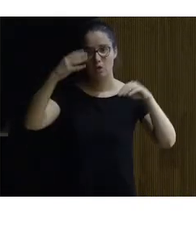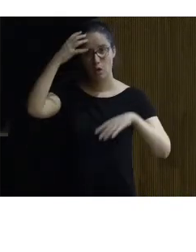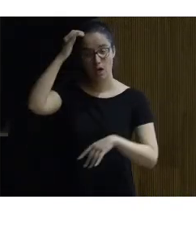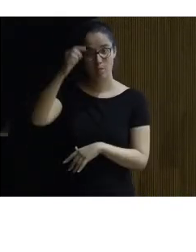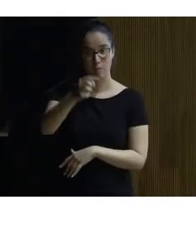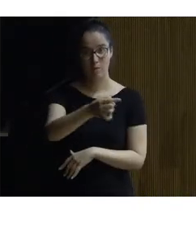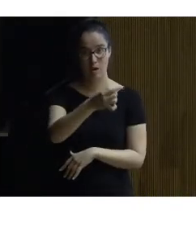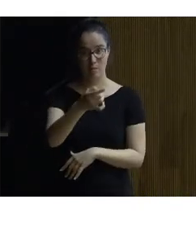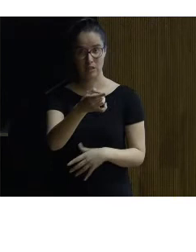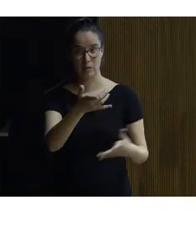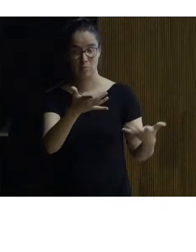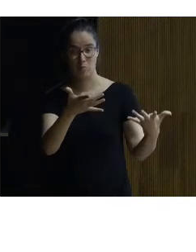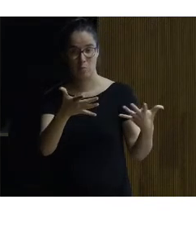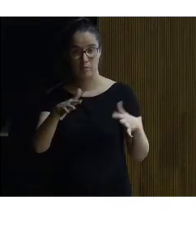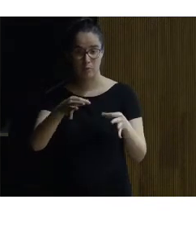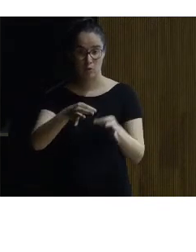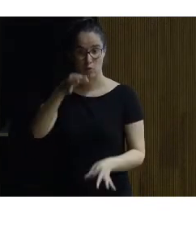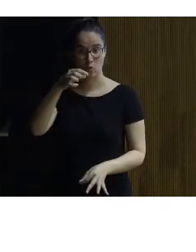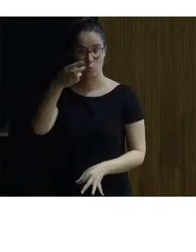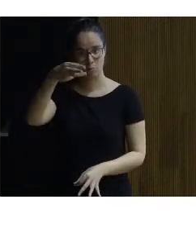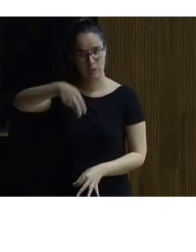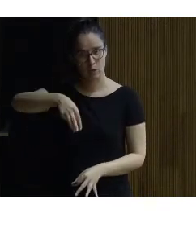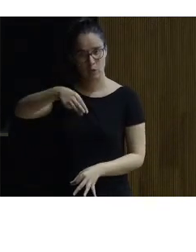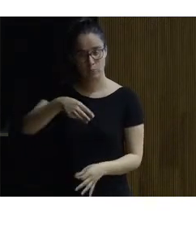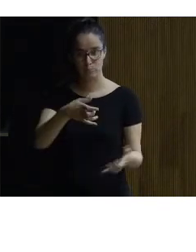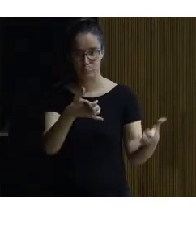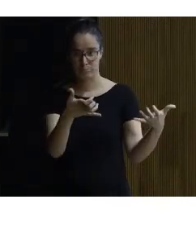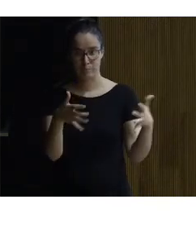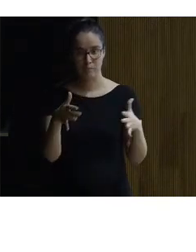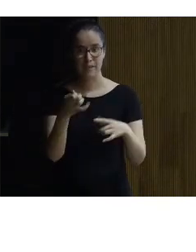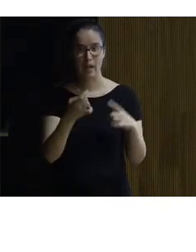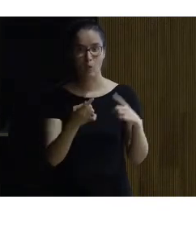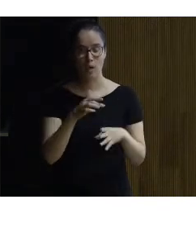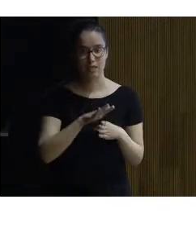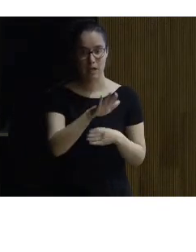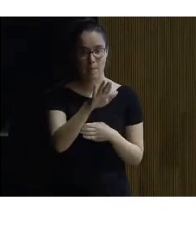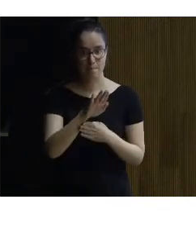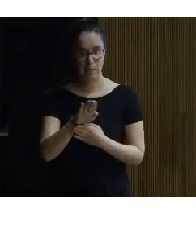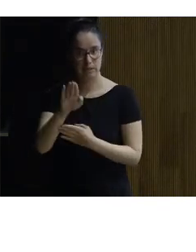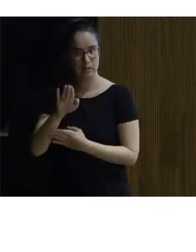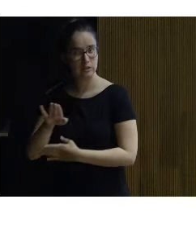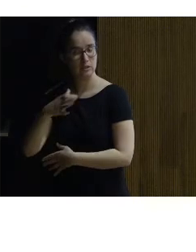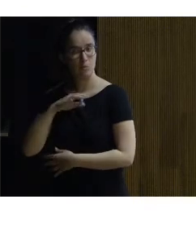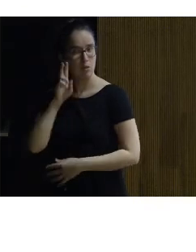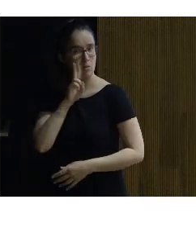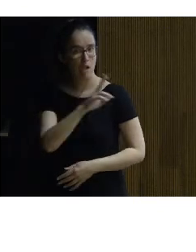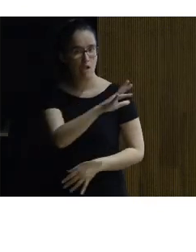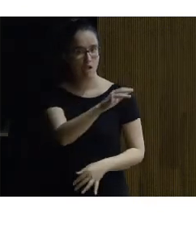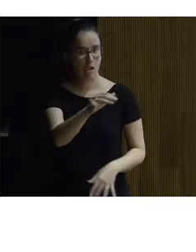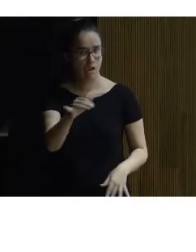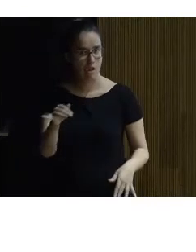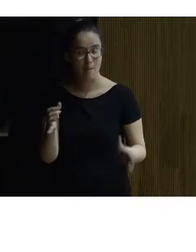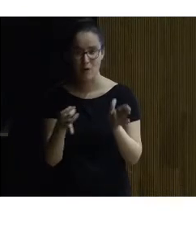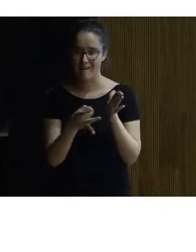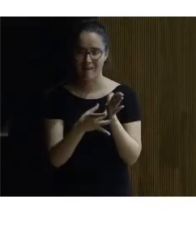primera que está aproximadamente a un metro de altura pues unas cuantas rampas que ustedes pueden ver estas las que asistían no tiene la